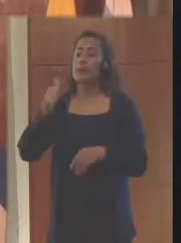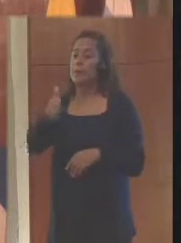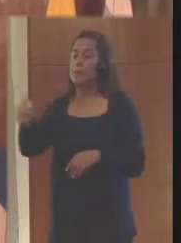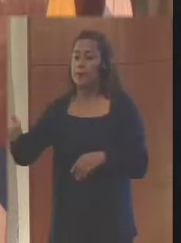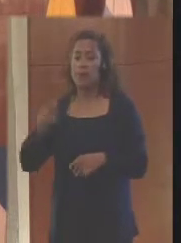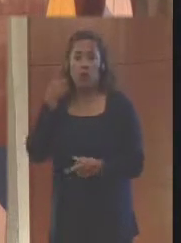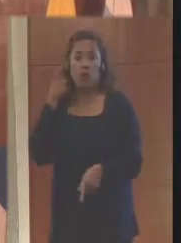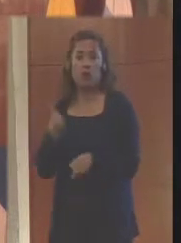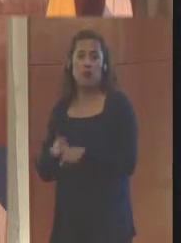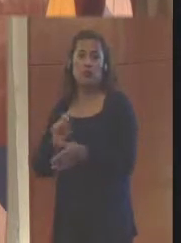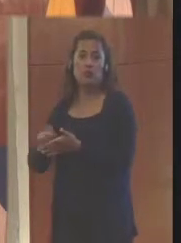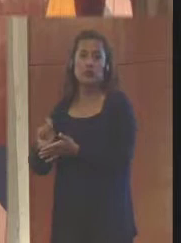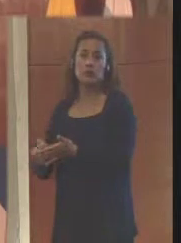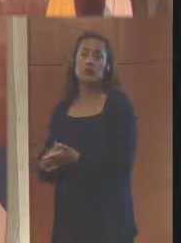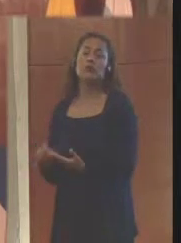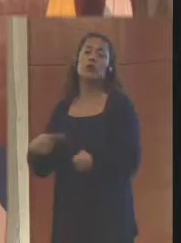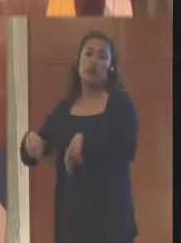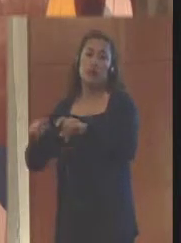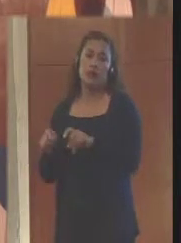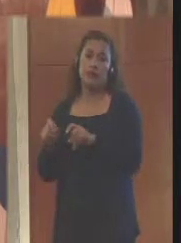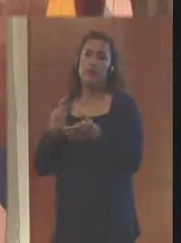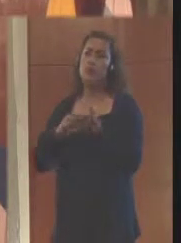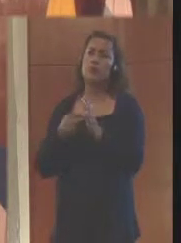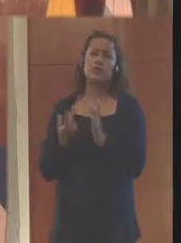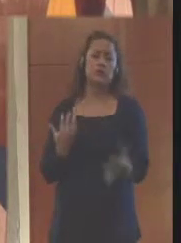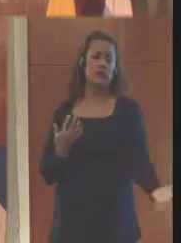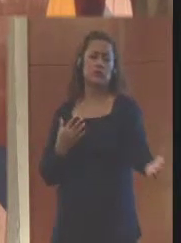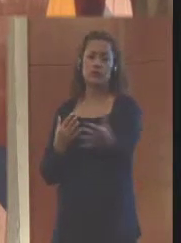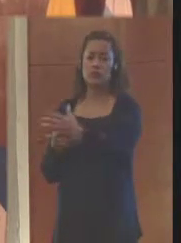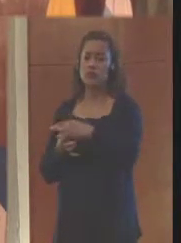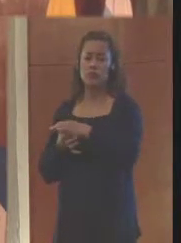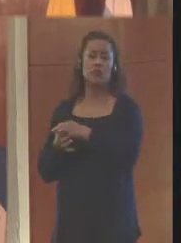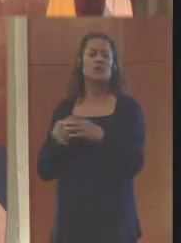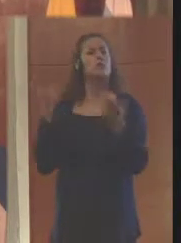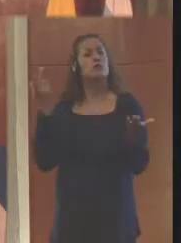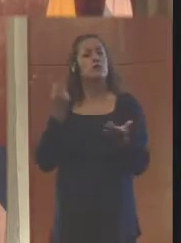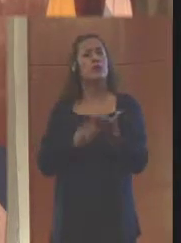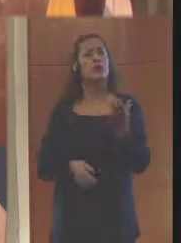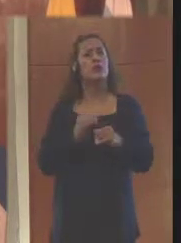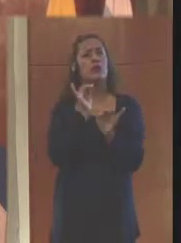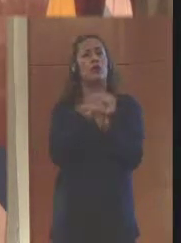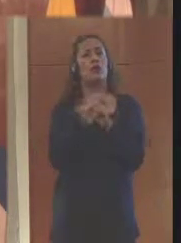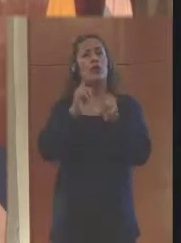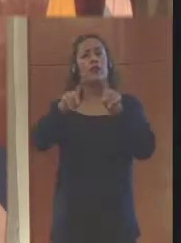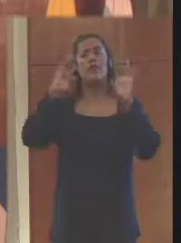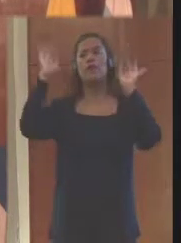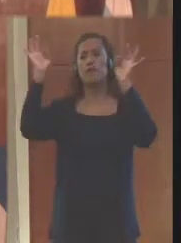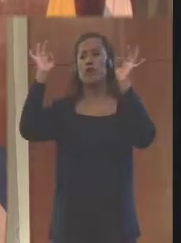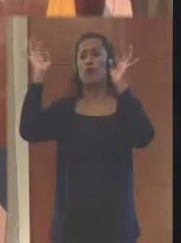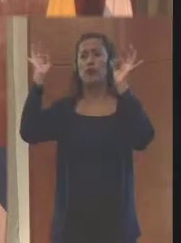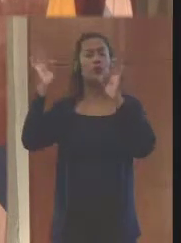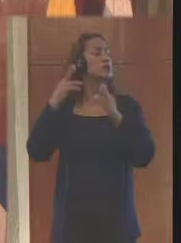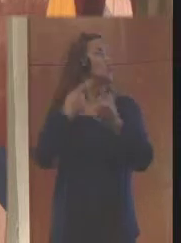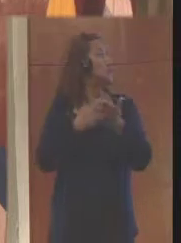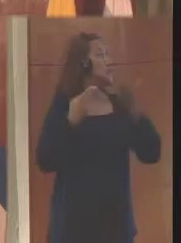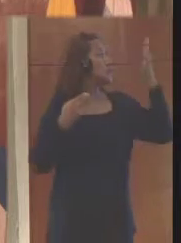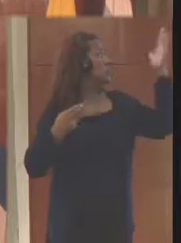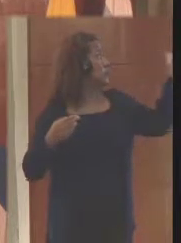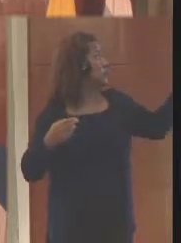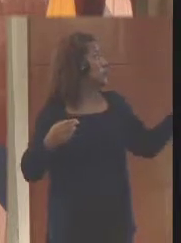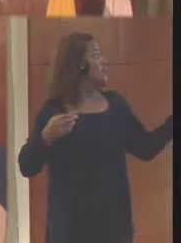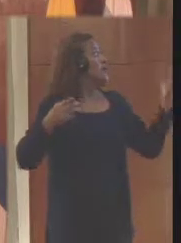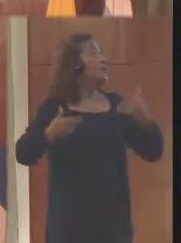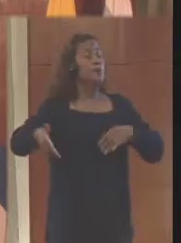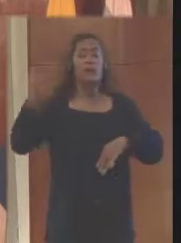un poco de lo que ha significado la alianza de la Asociación Nacional de Industriales con la Fundación Mamonal. Fundación Mamonal es una entidad que